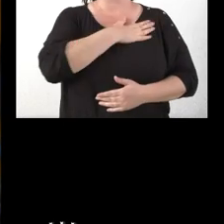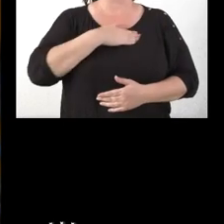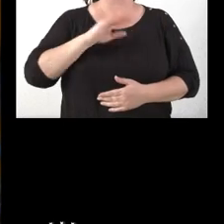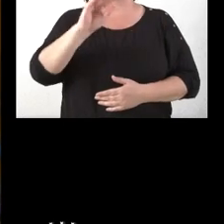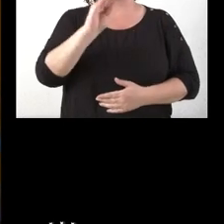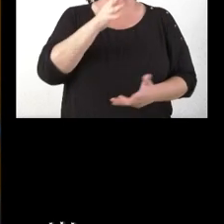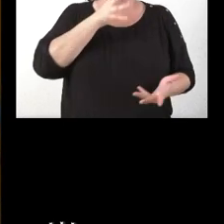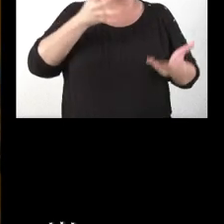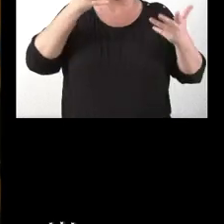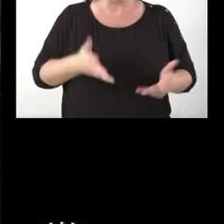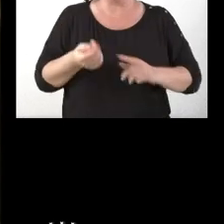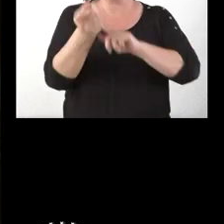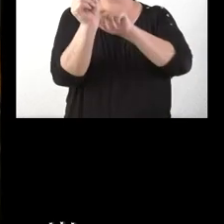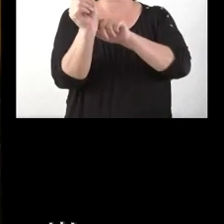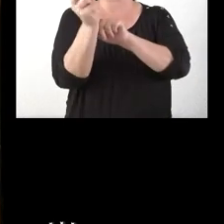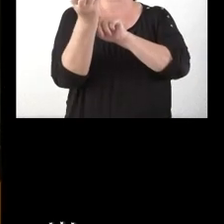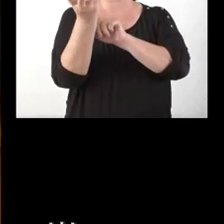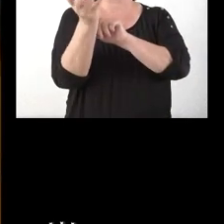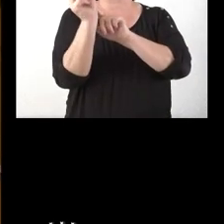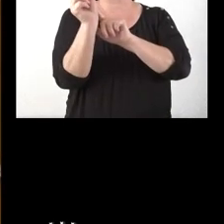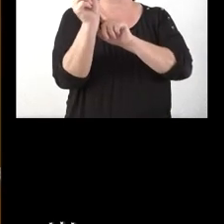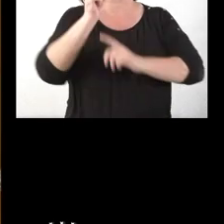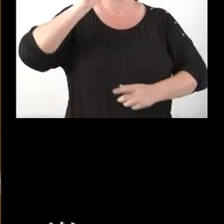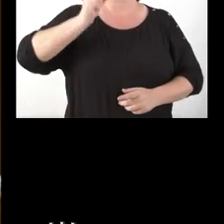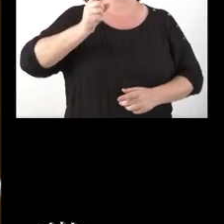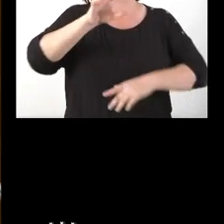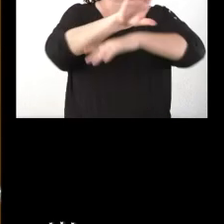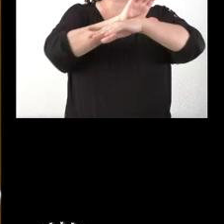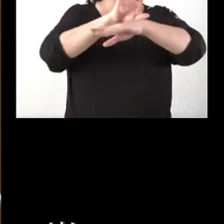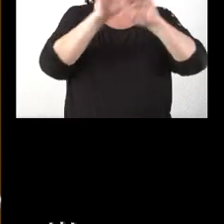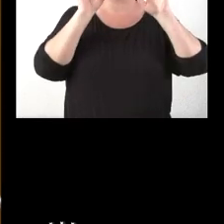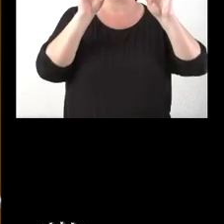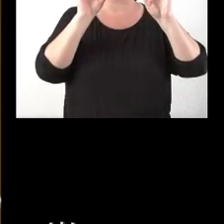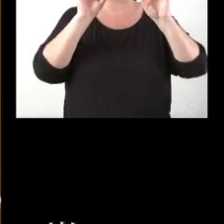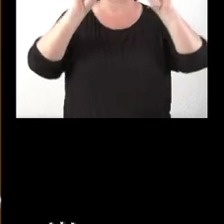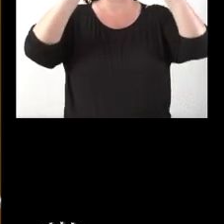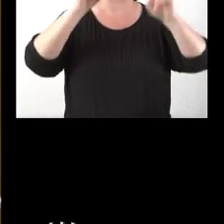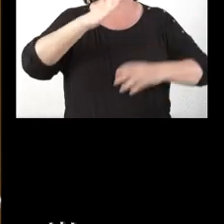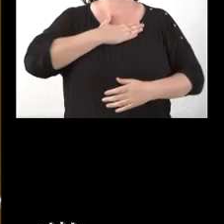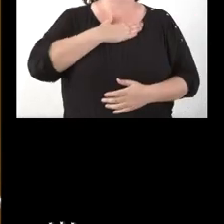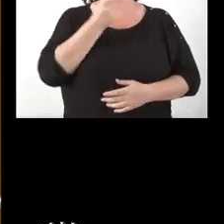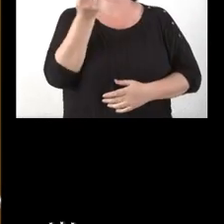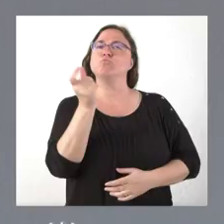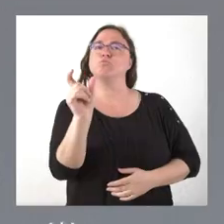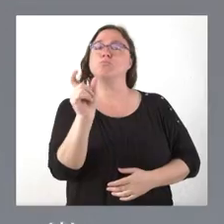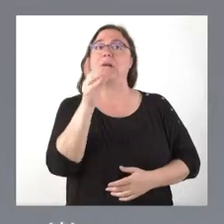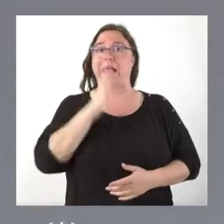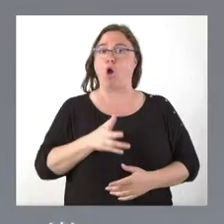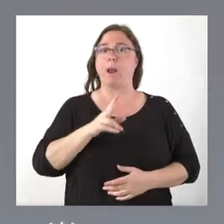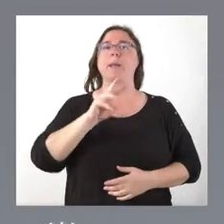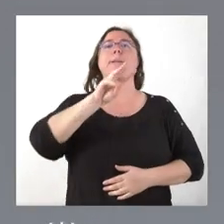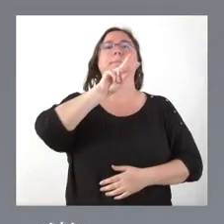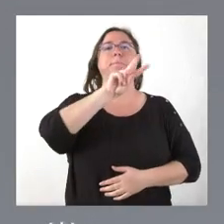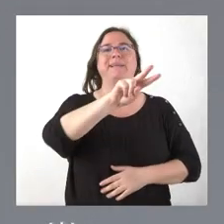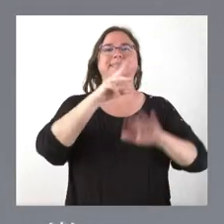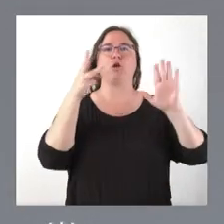dotación tiene, con qué dinero cuenta la consejería en patrimonio. Con 28 millones de euros.